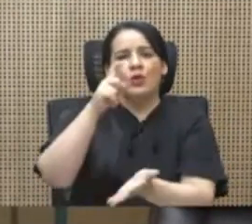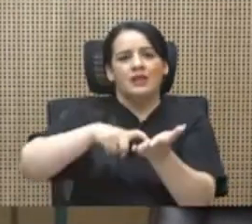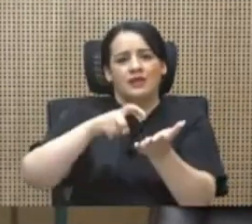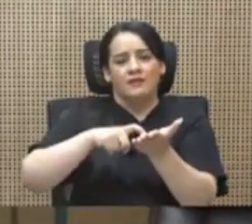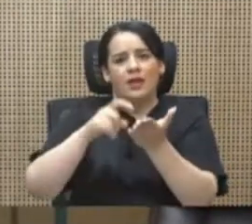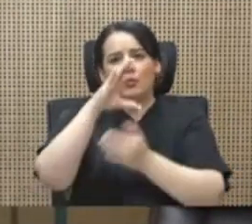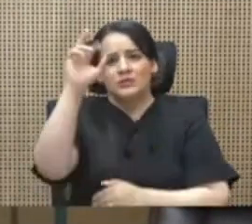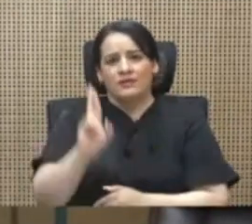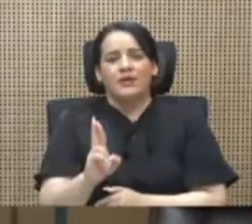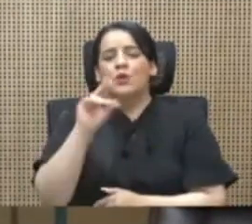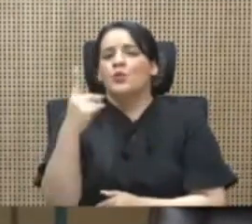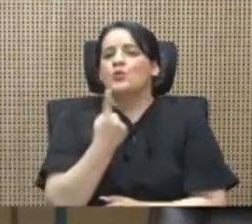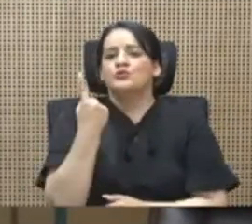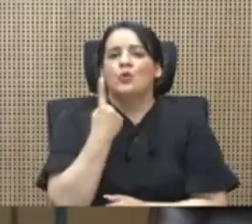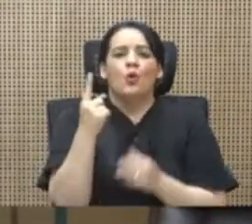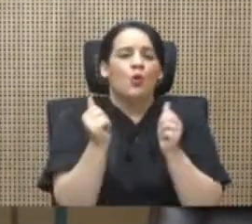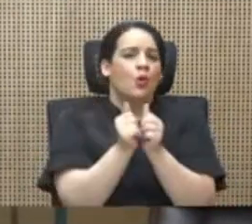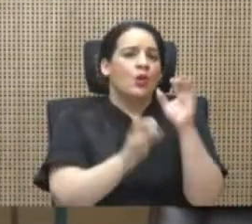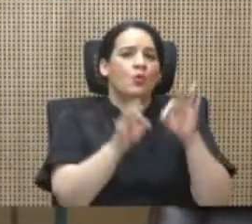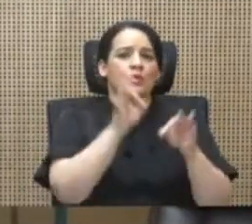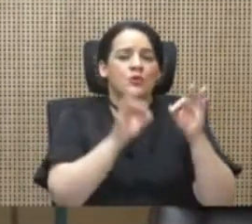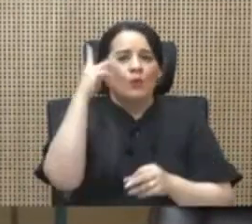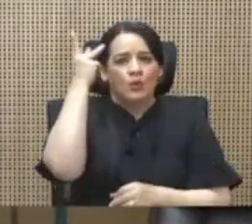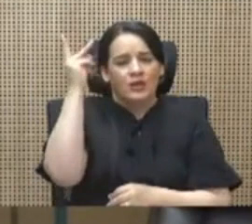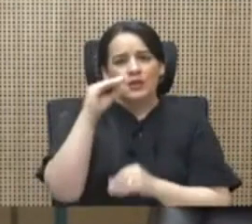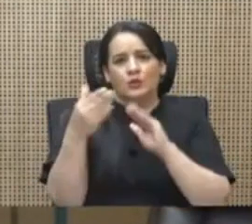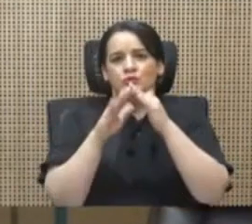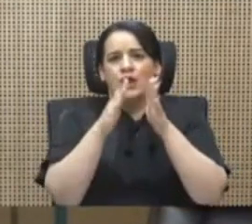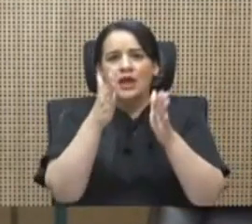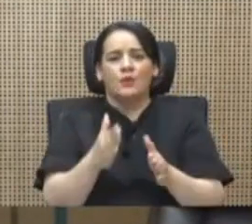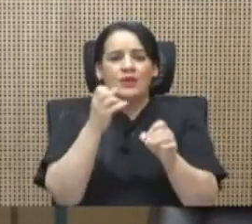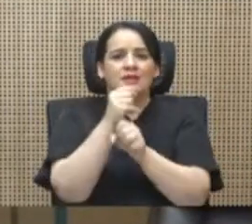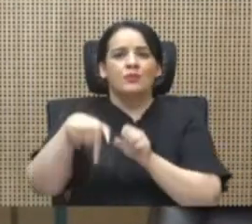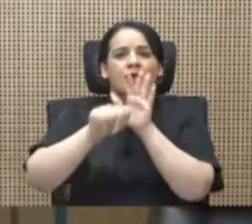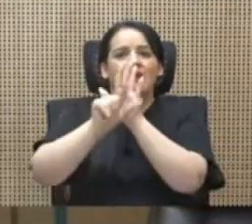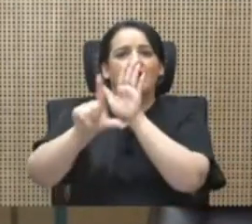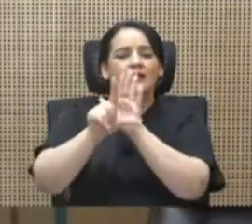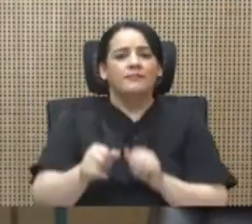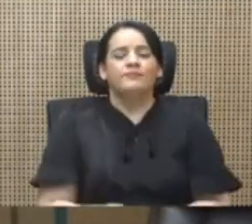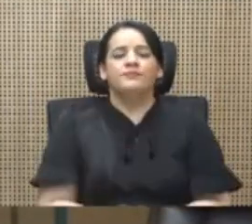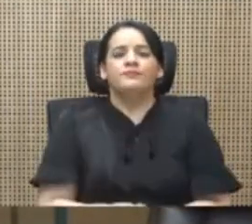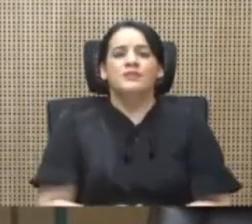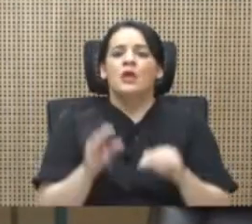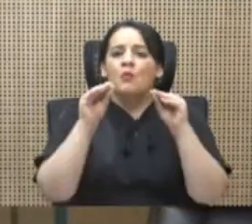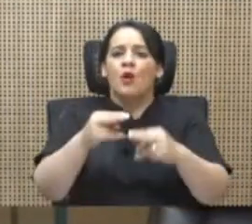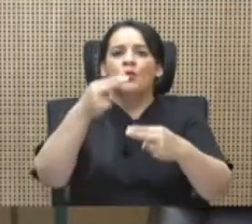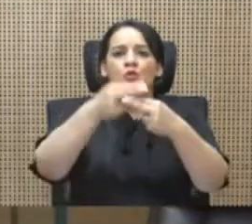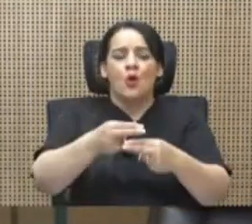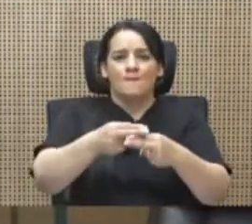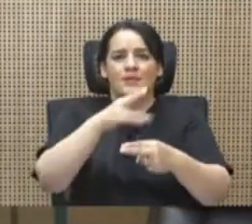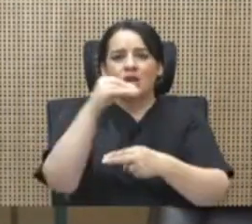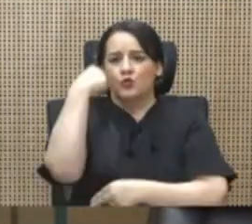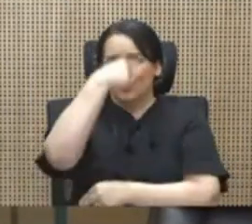pueblo. No basta con el juicio político y el ciudadano que hacemos aquí en la Asamblea Legislativa. Pongámosles nombre y rostro a la